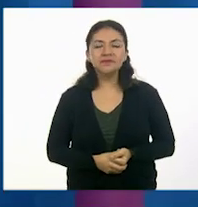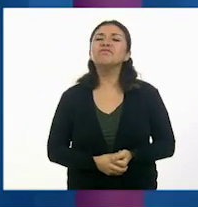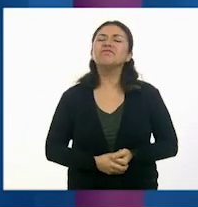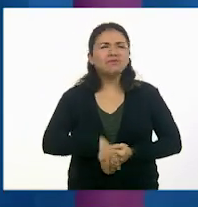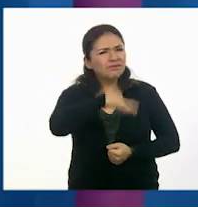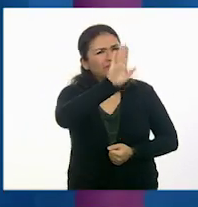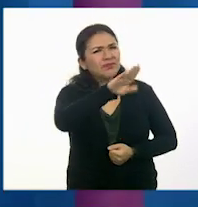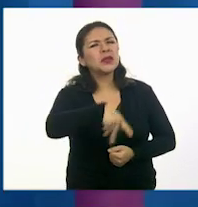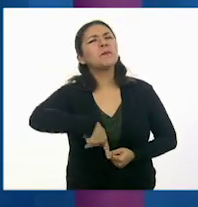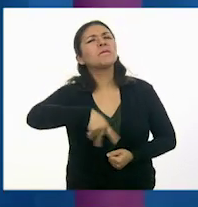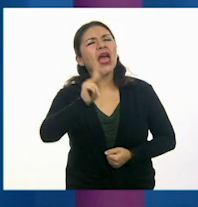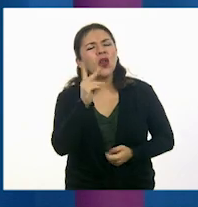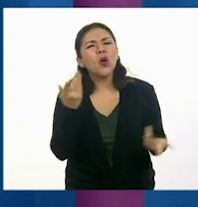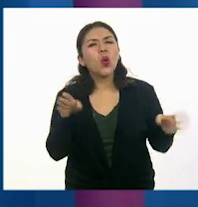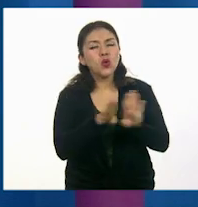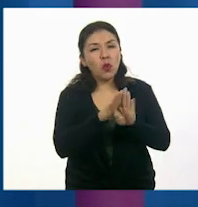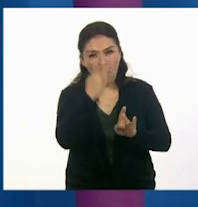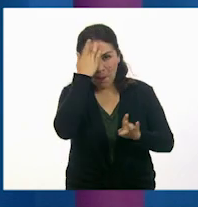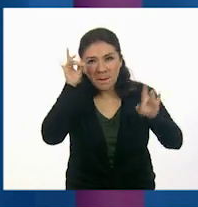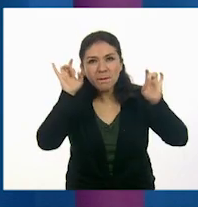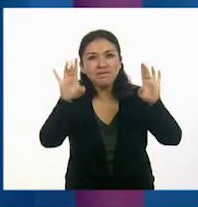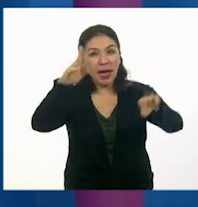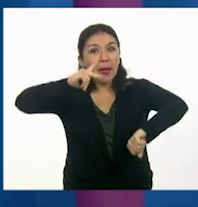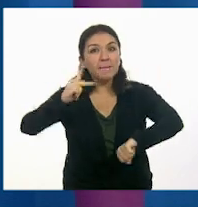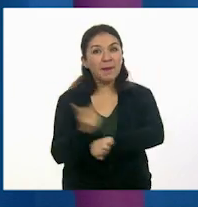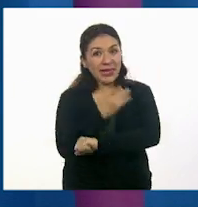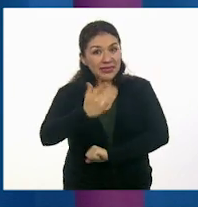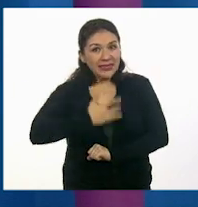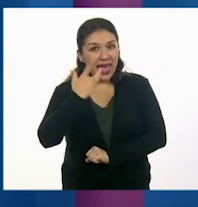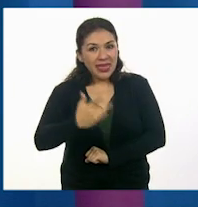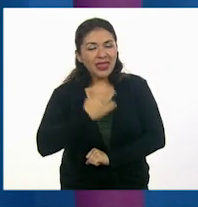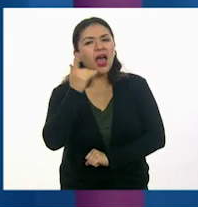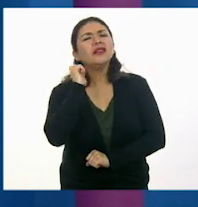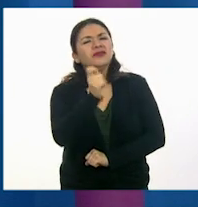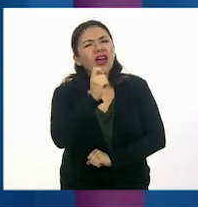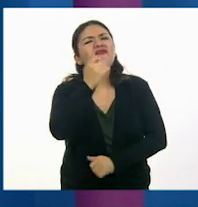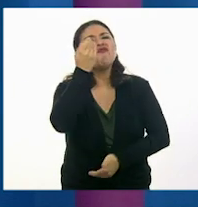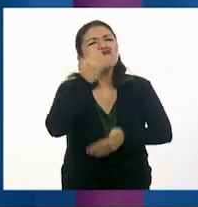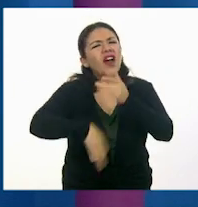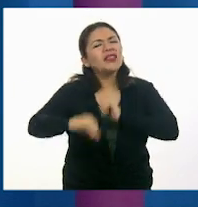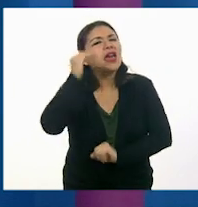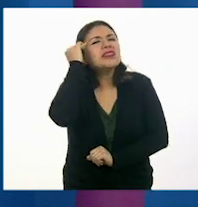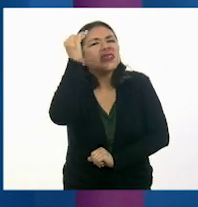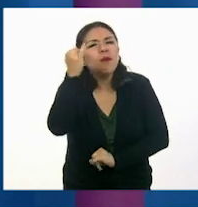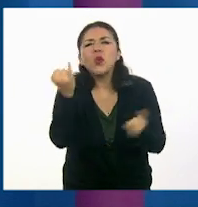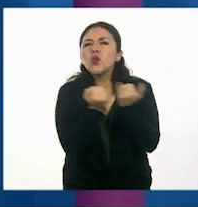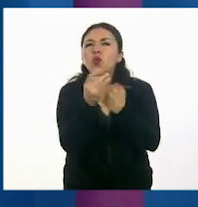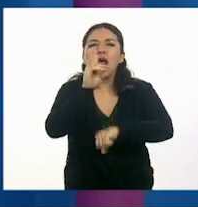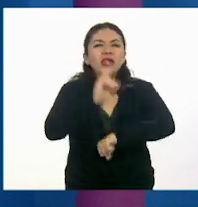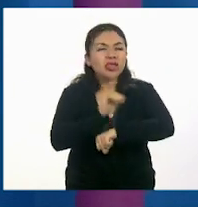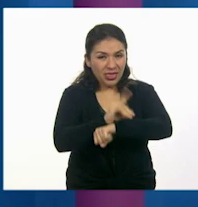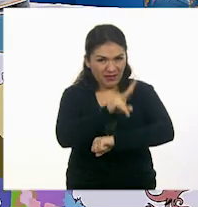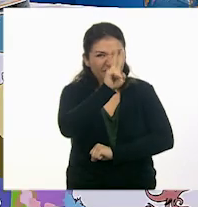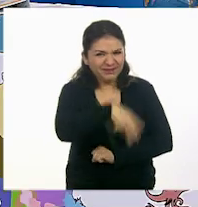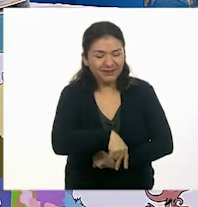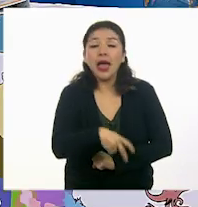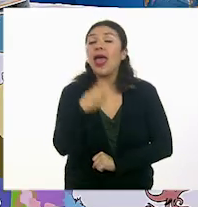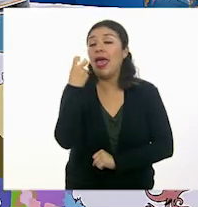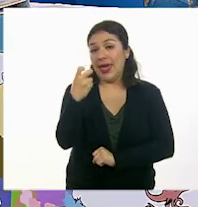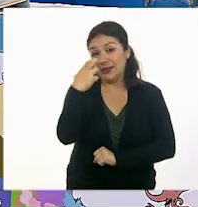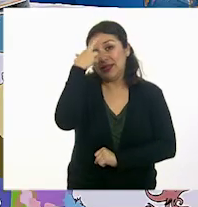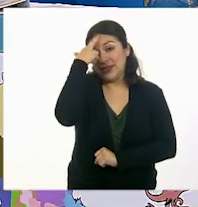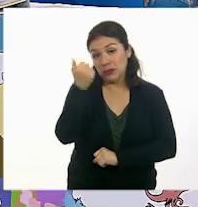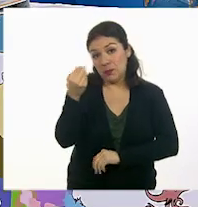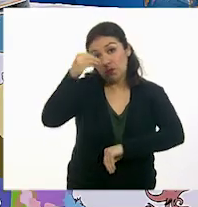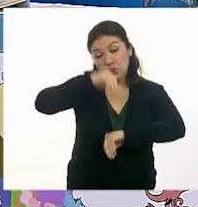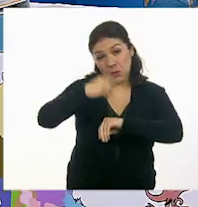Julio, pero para que la magia de la ficción suceda, hace falta un tiempo ficticio, ¿cierto? Exactamente. En